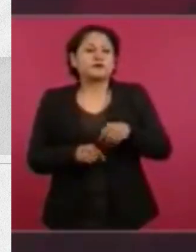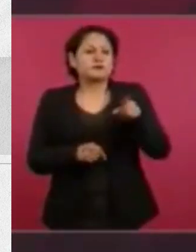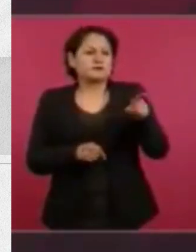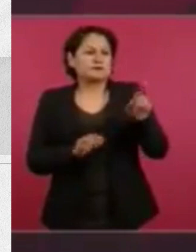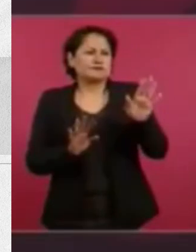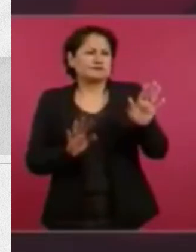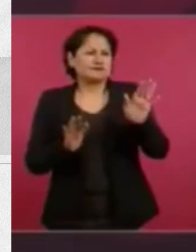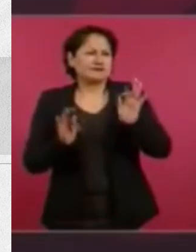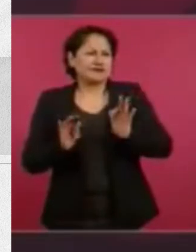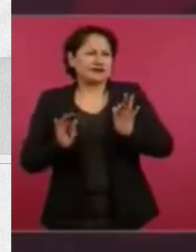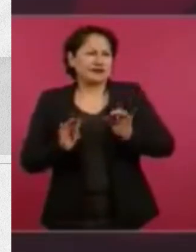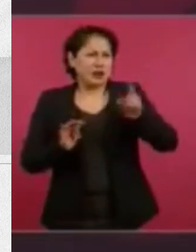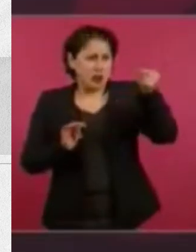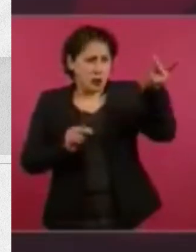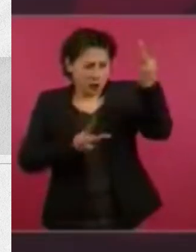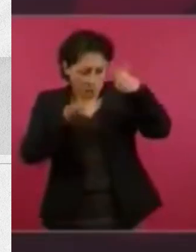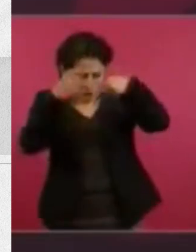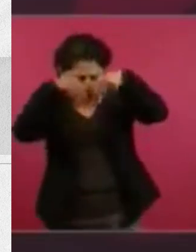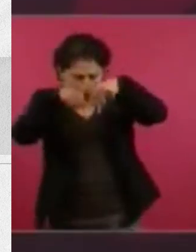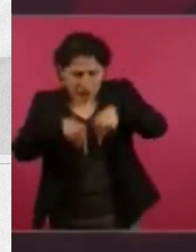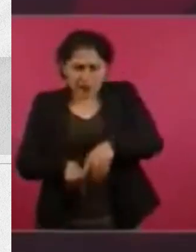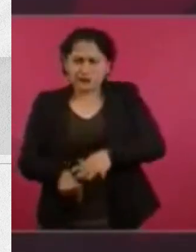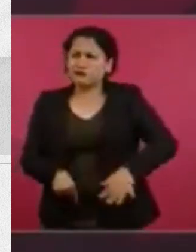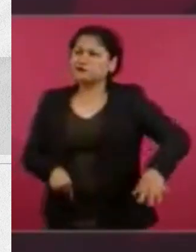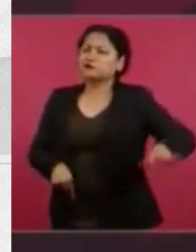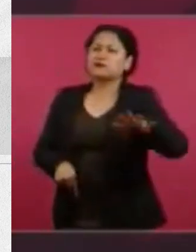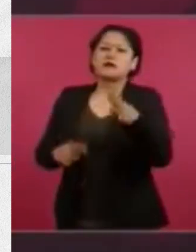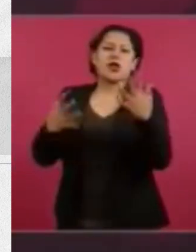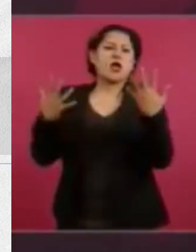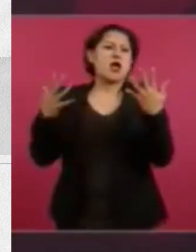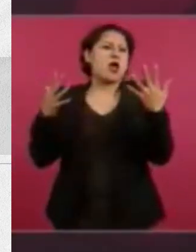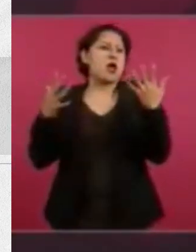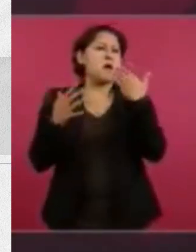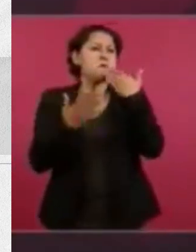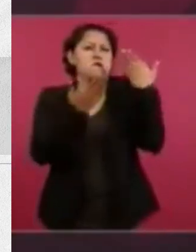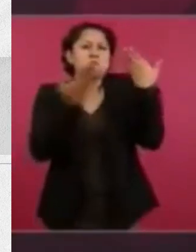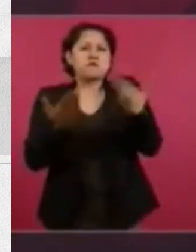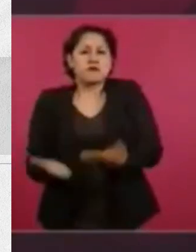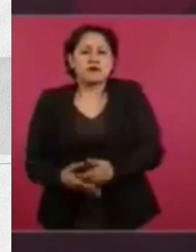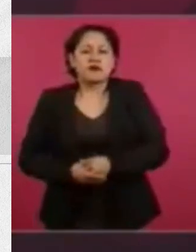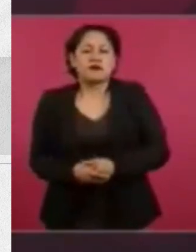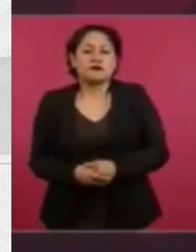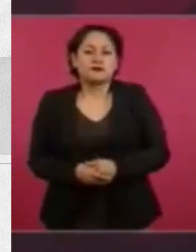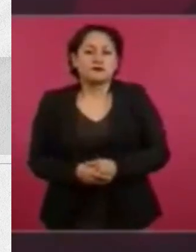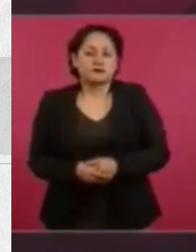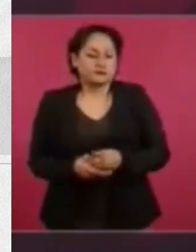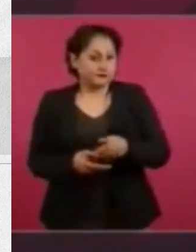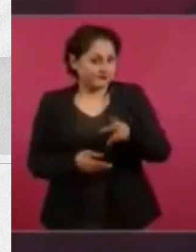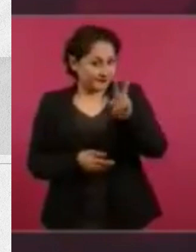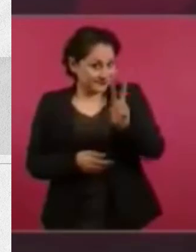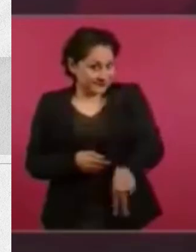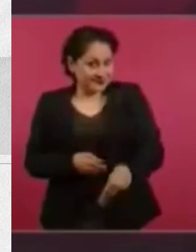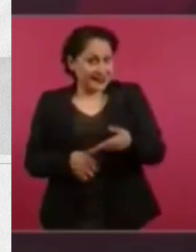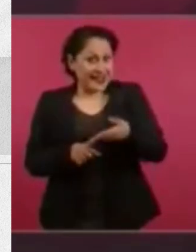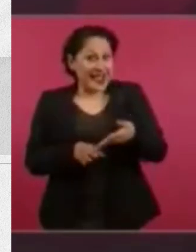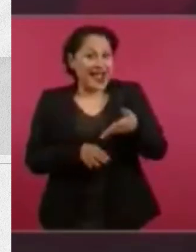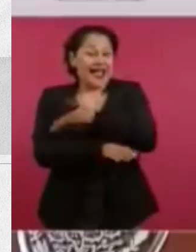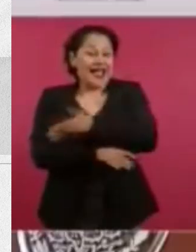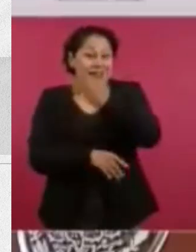cuando regrese, a pesar de la tragedia que había significado